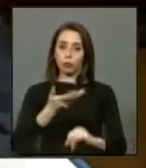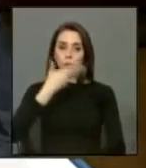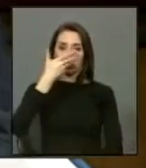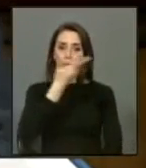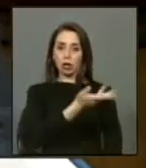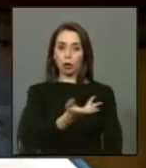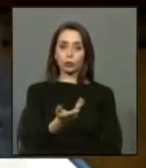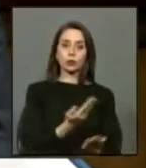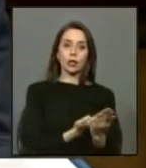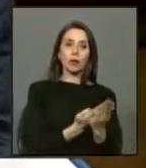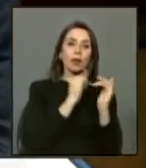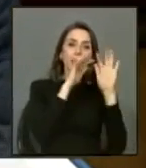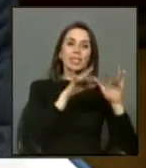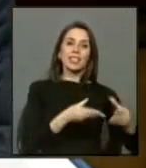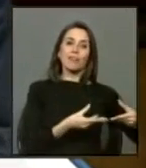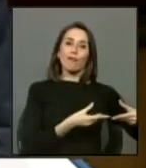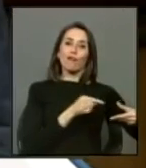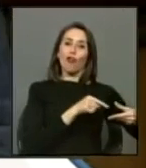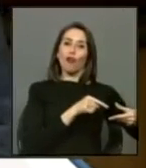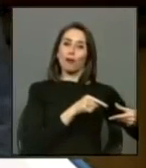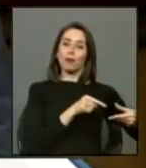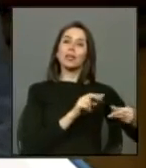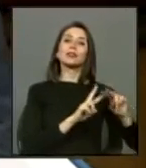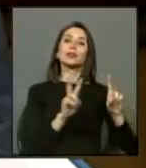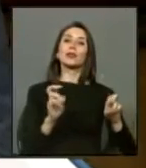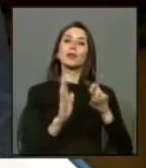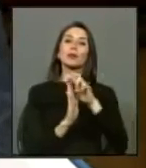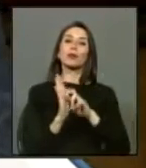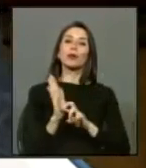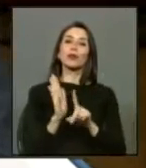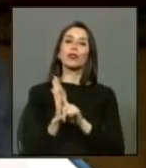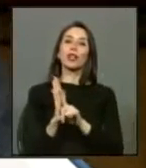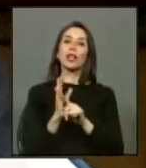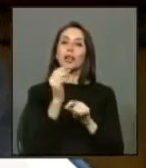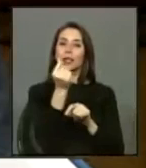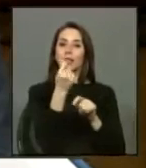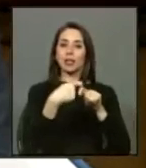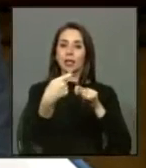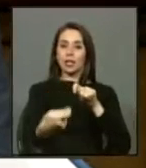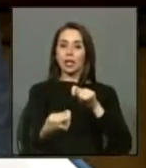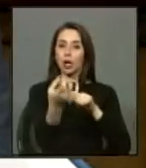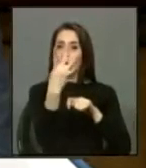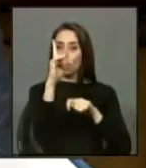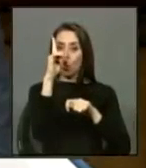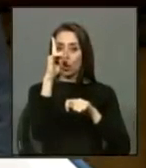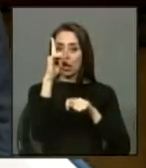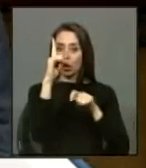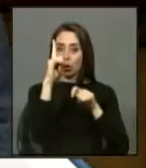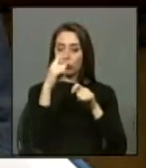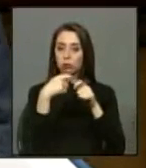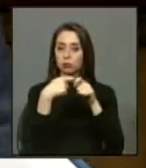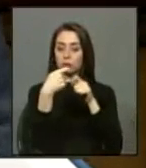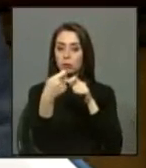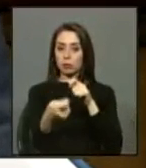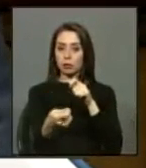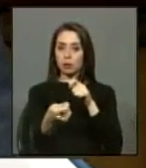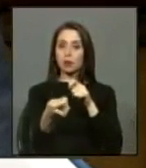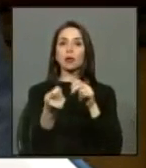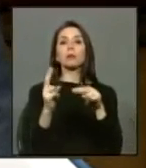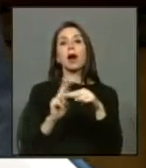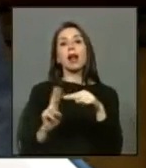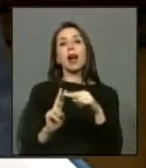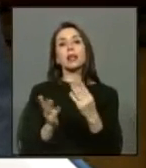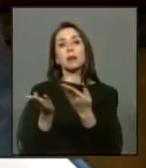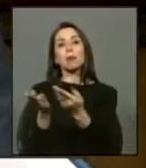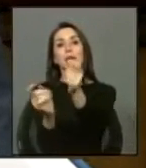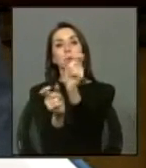el informe relativo al proyecto de ley que otorga un aporte único de carácter reparatorio a